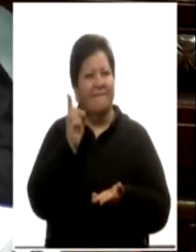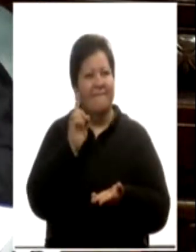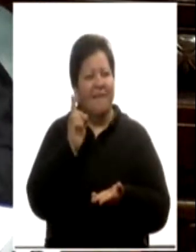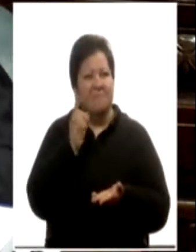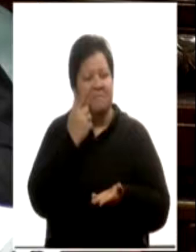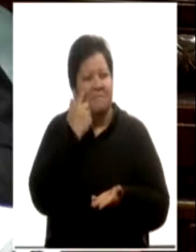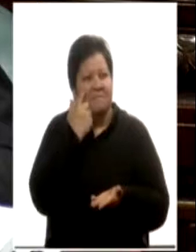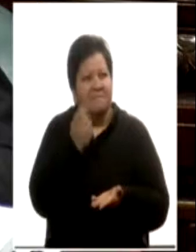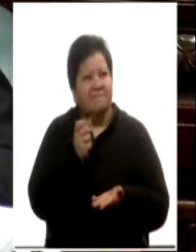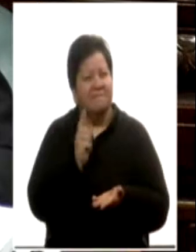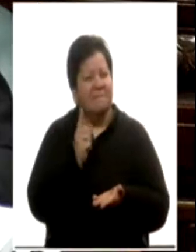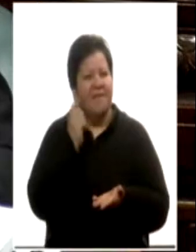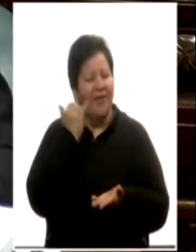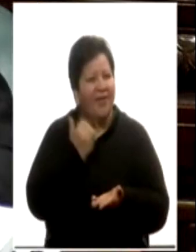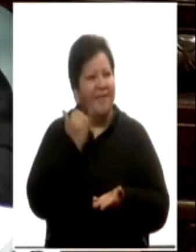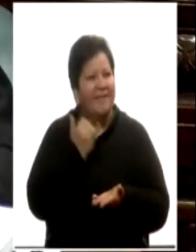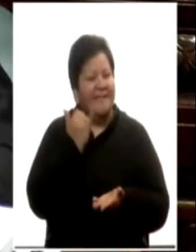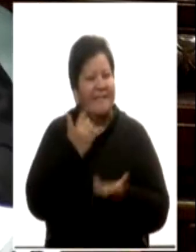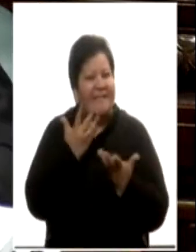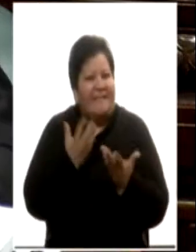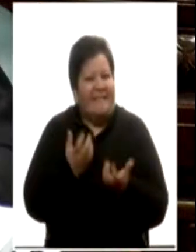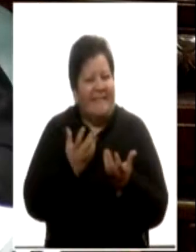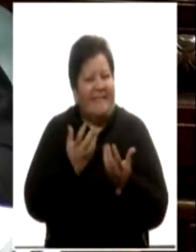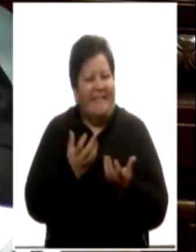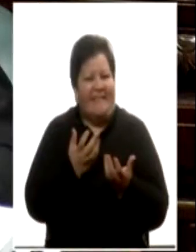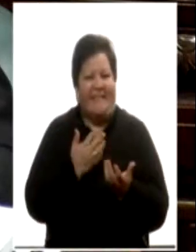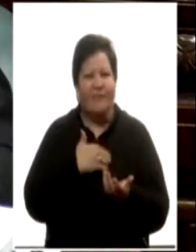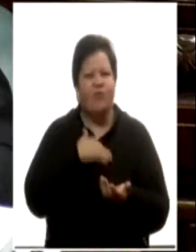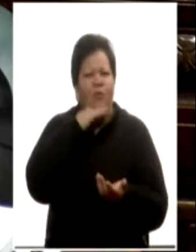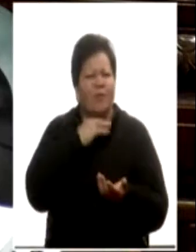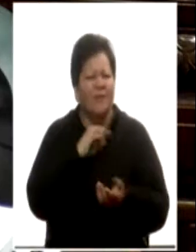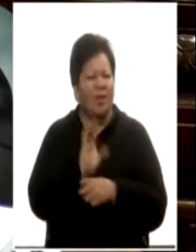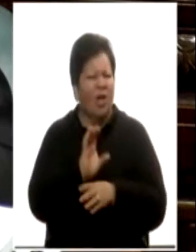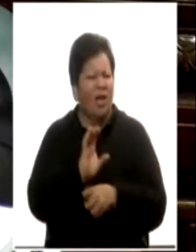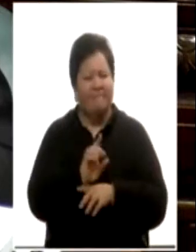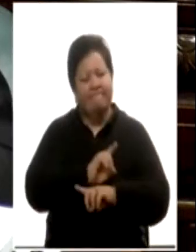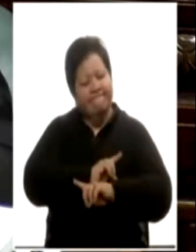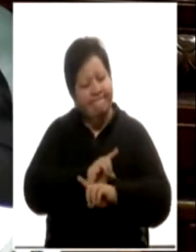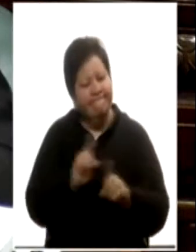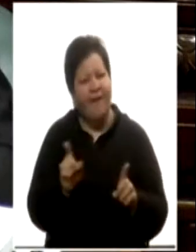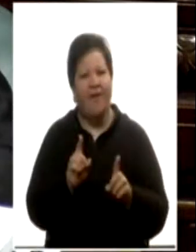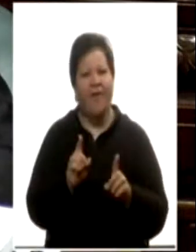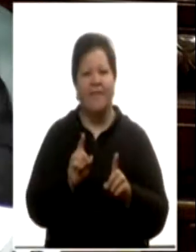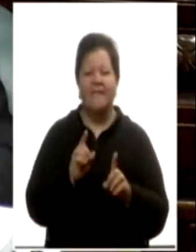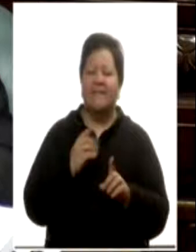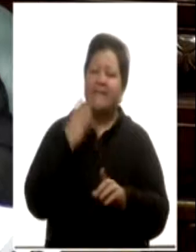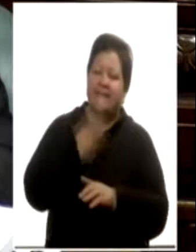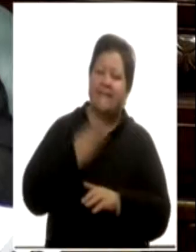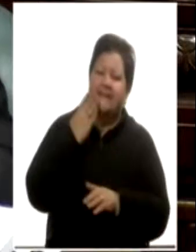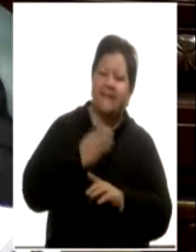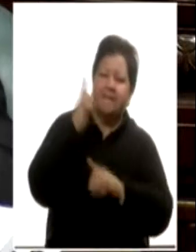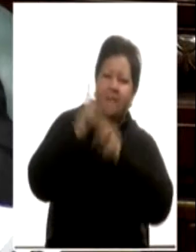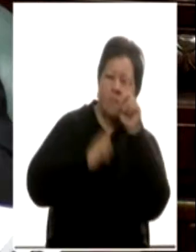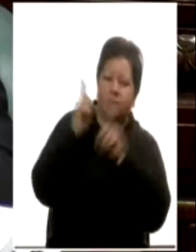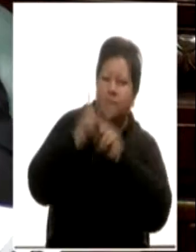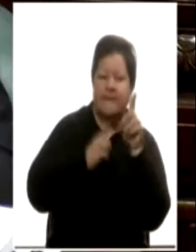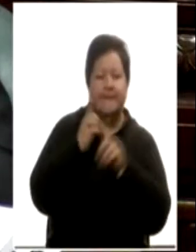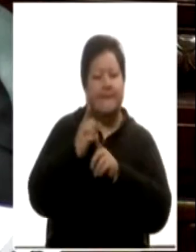Sin embargo, no le alcanzaba solo con las clases y, en esos impulsos juveniles,